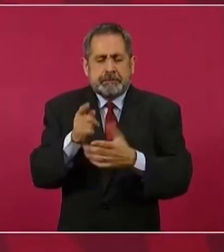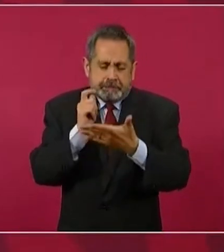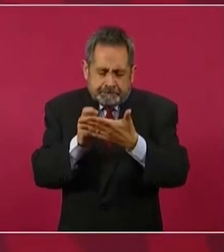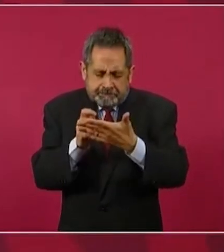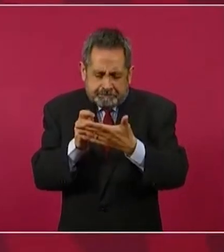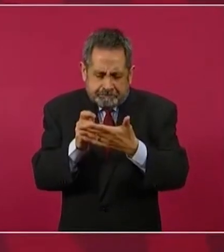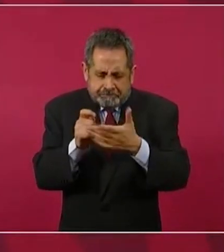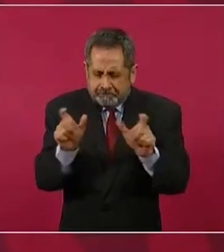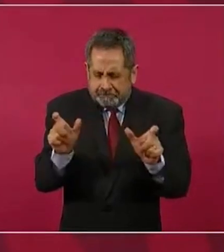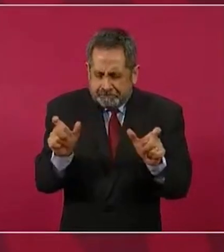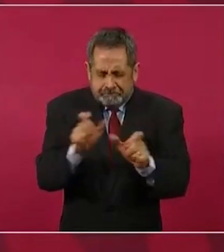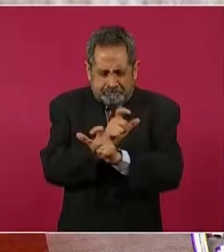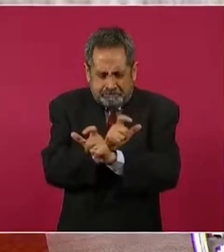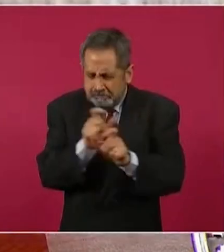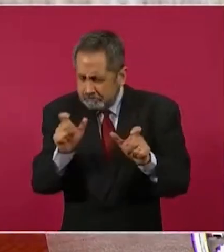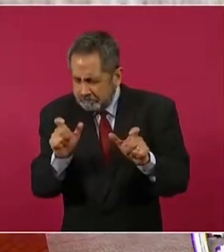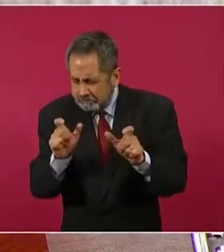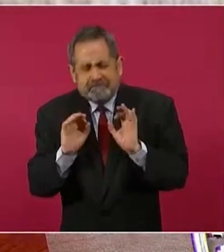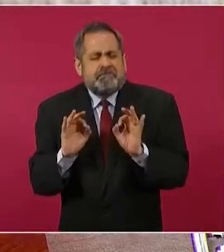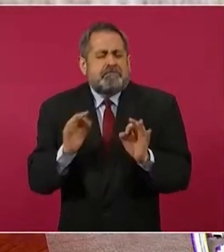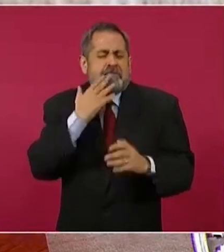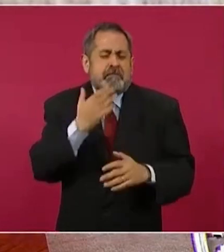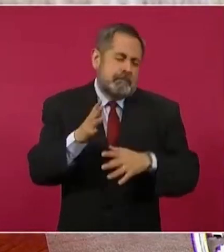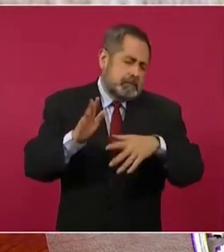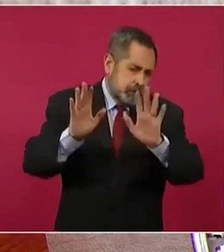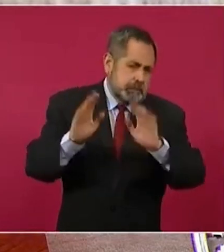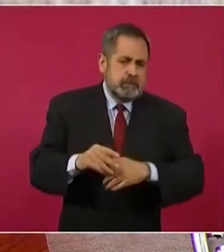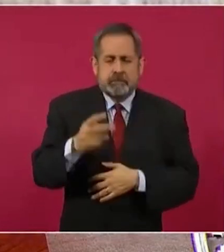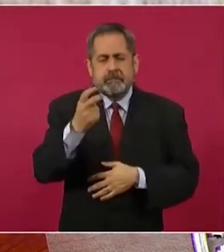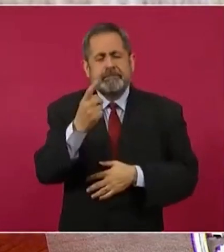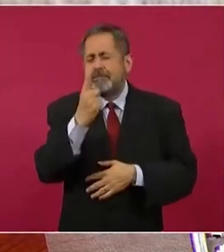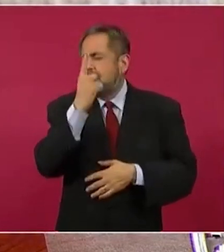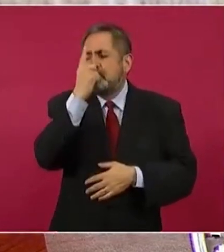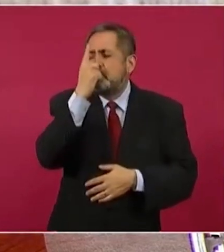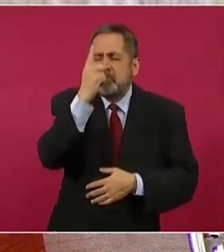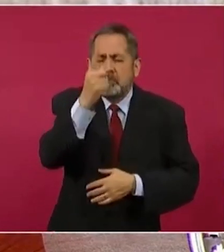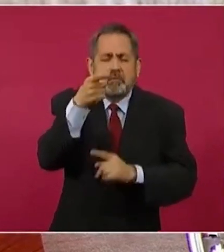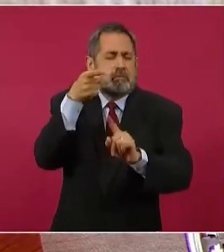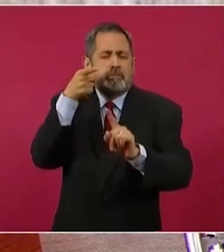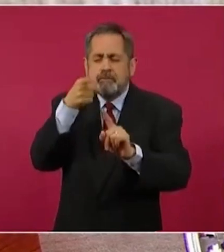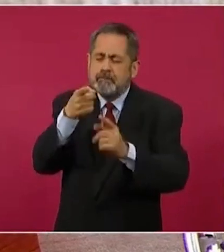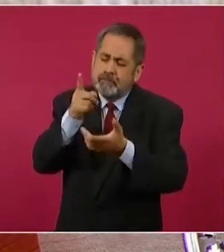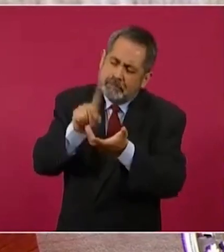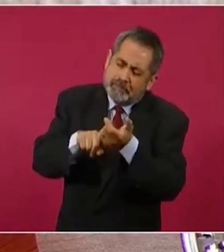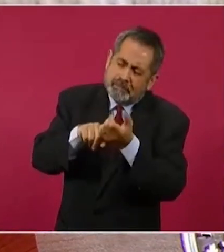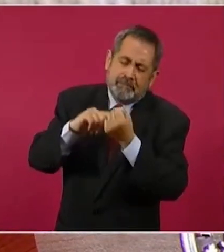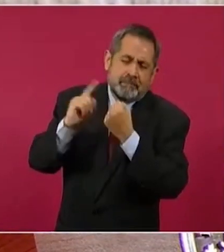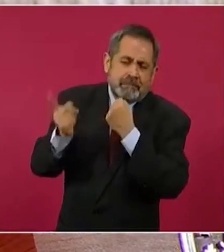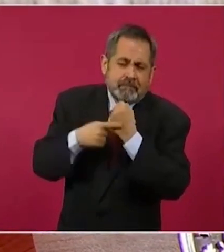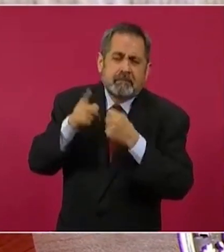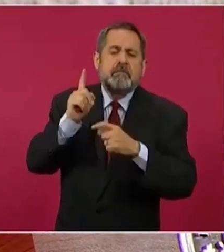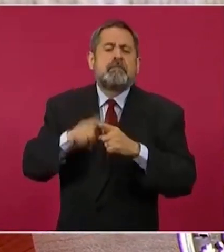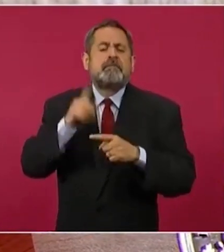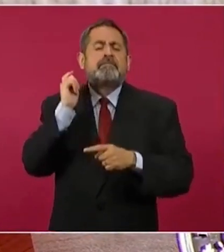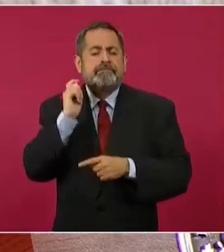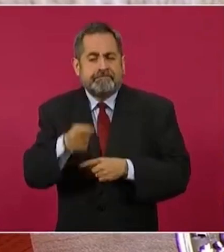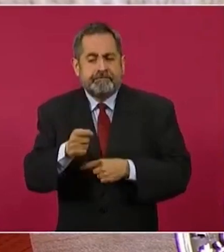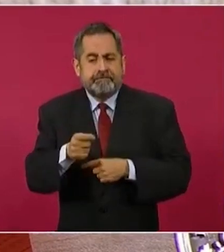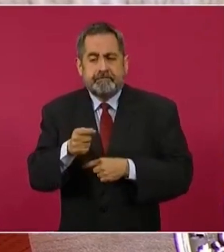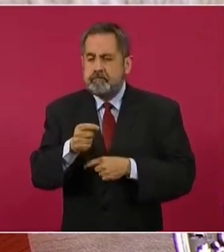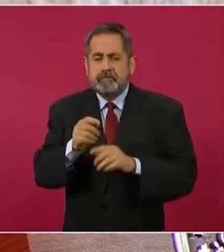¿Cuál es el fondo que es lo que interesa?, es preguntarle a la gente,